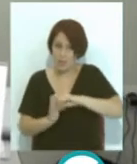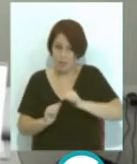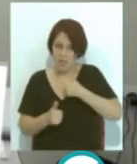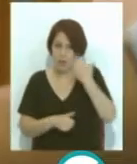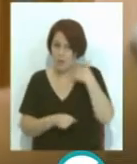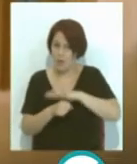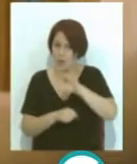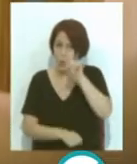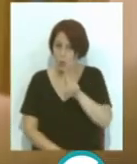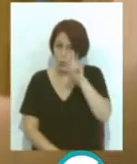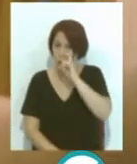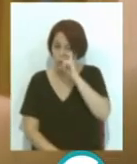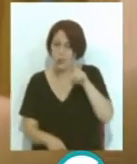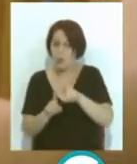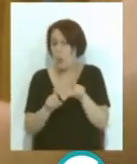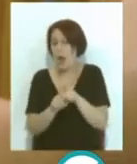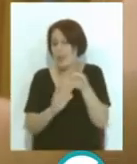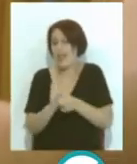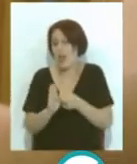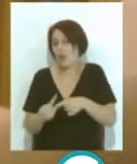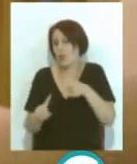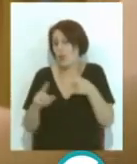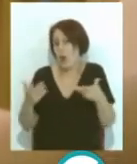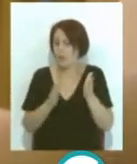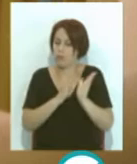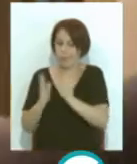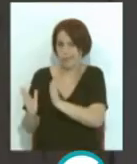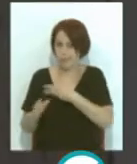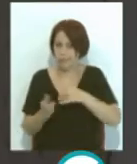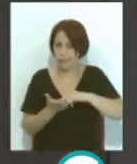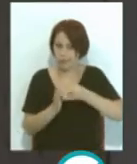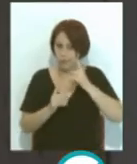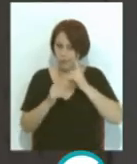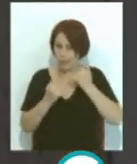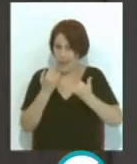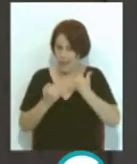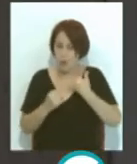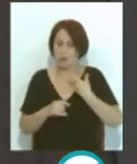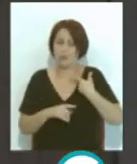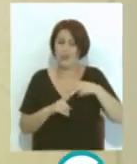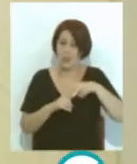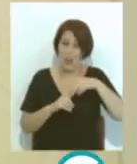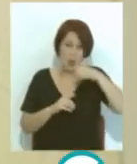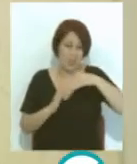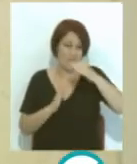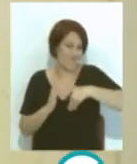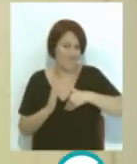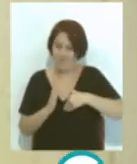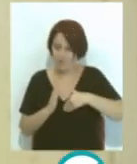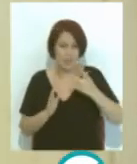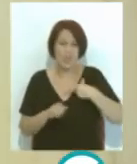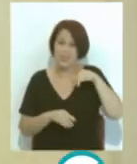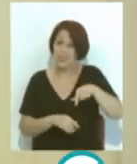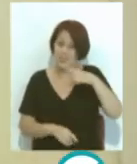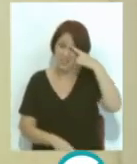en vigor este martes 1 de junio, como una medida que va dirigida a reordenar el sistema eléctrico y no a bajar las facturas. Desde esa